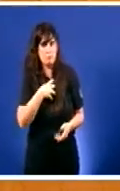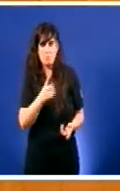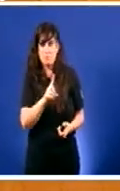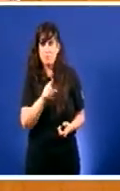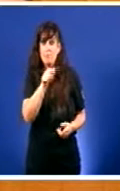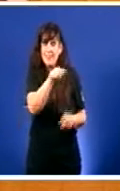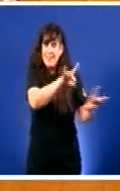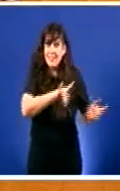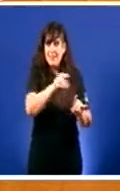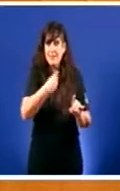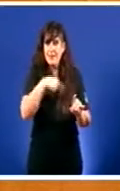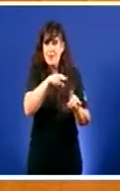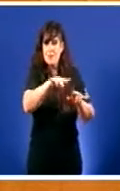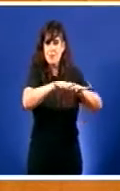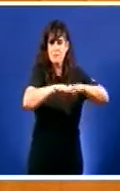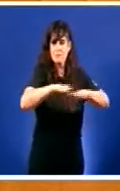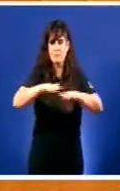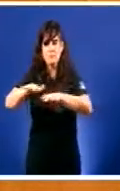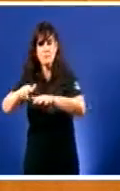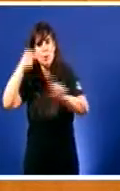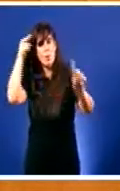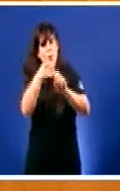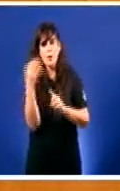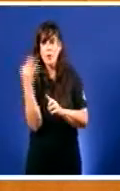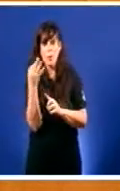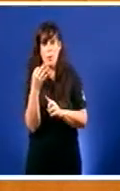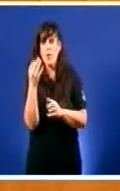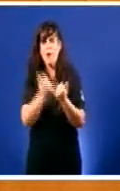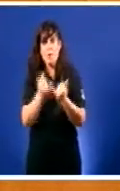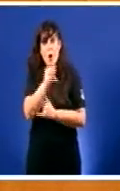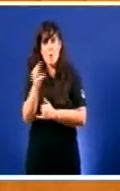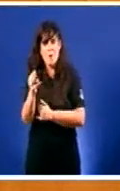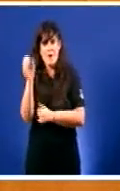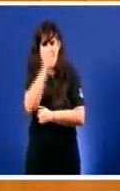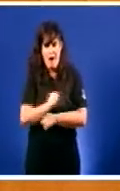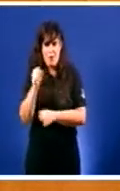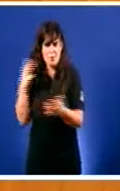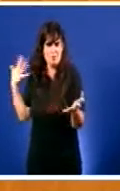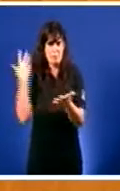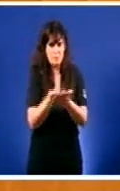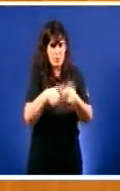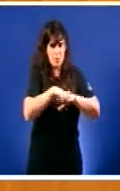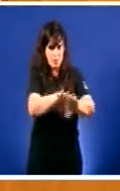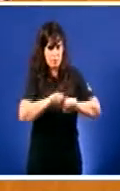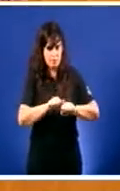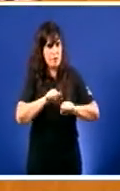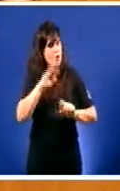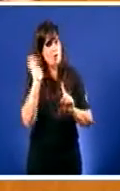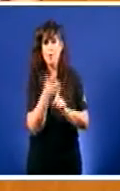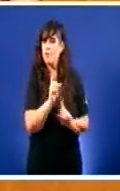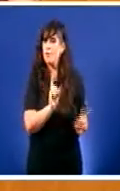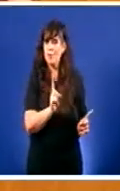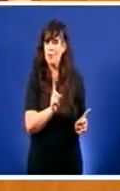un objetivo Que non acadou ata da agora O Partido Popular a pesar dos moitos anos de goberno que leva O abandono ademais